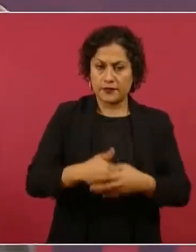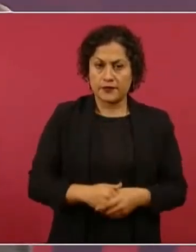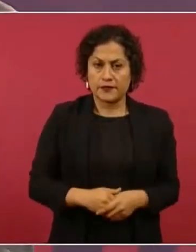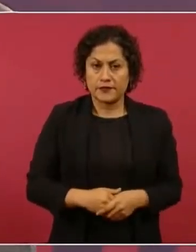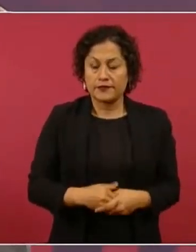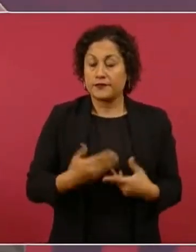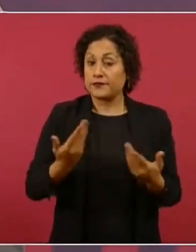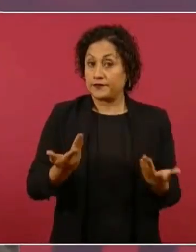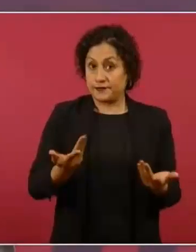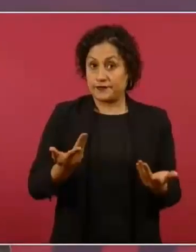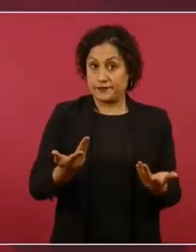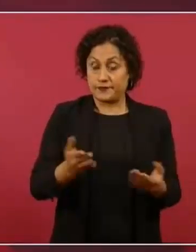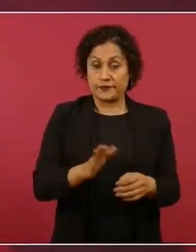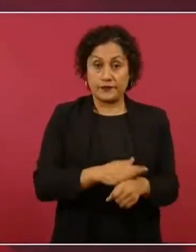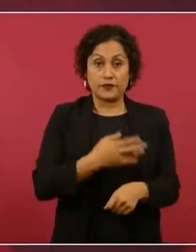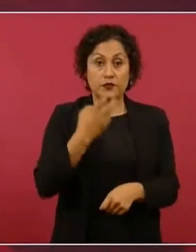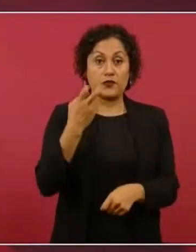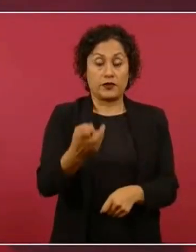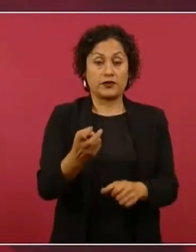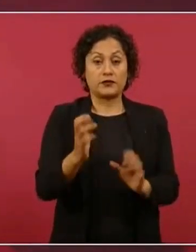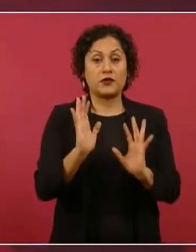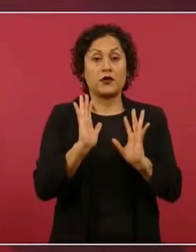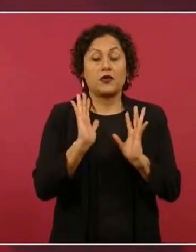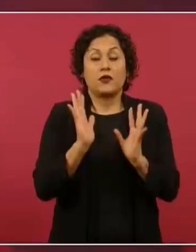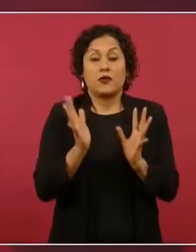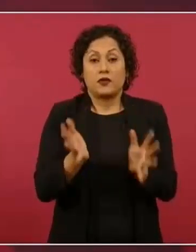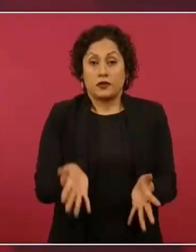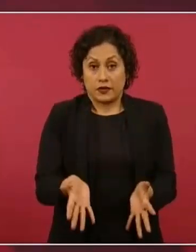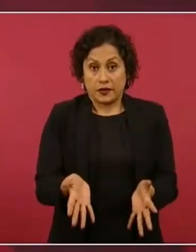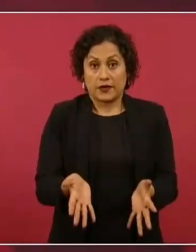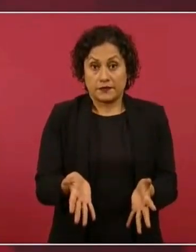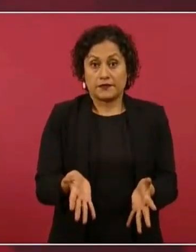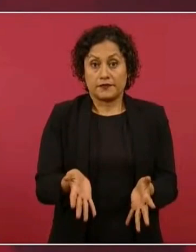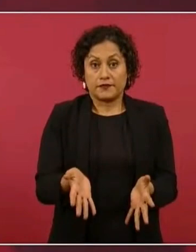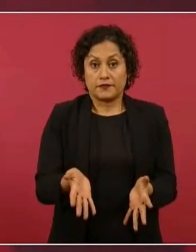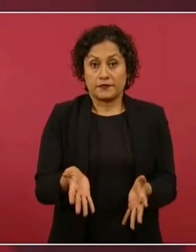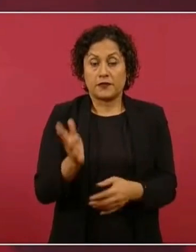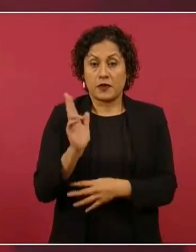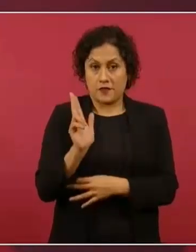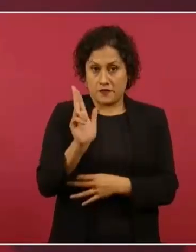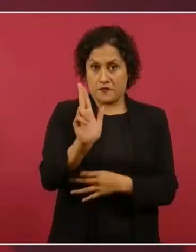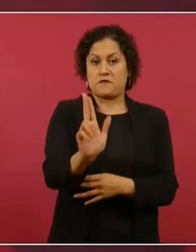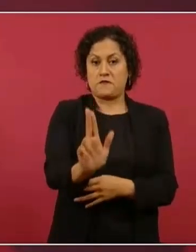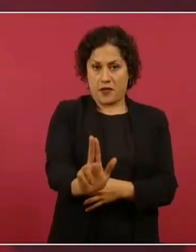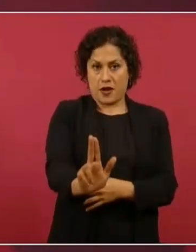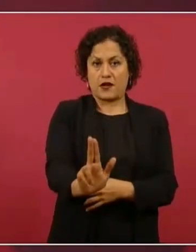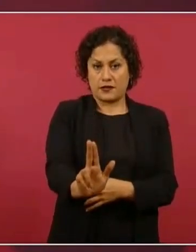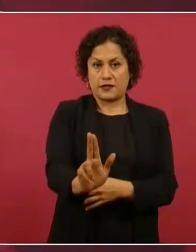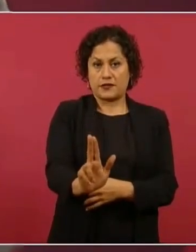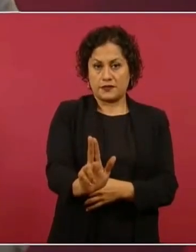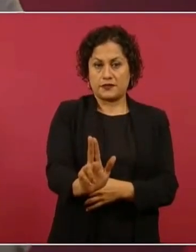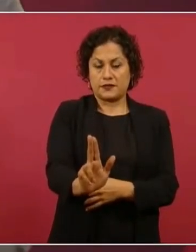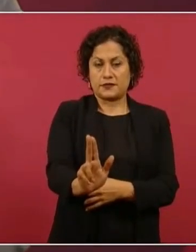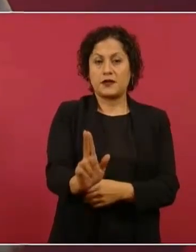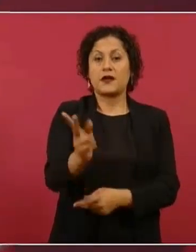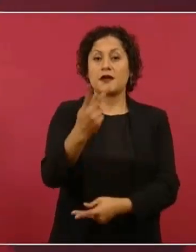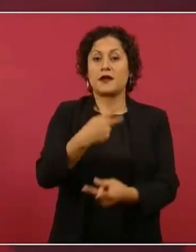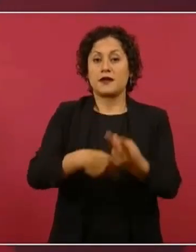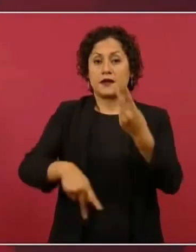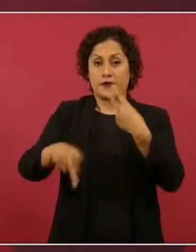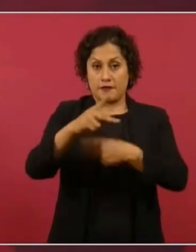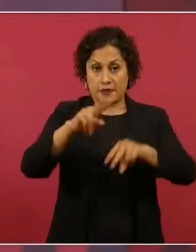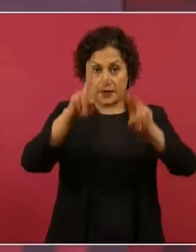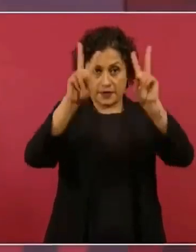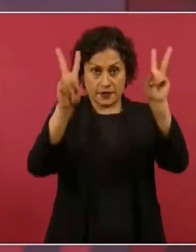Entonces, ya el martes próximo que vamos a tener el informe